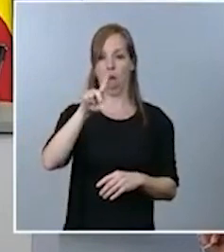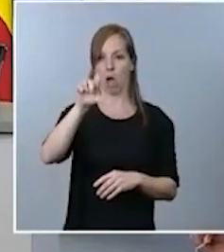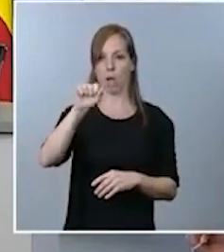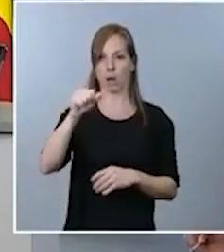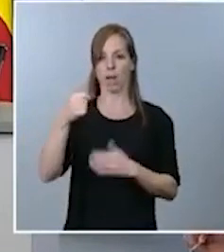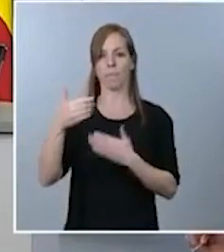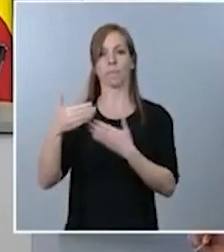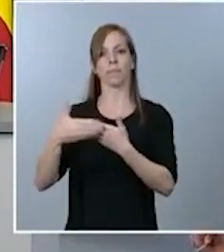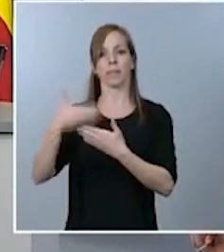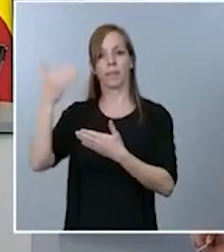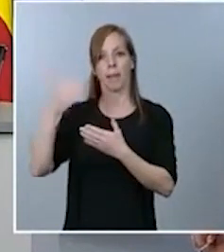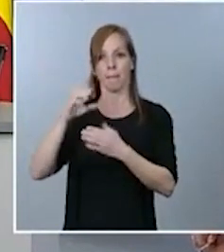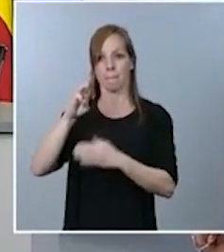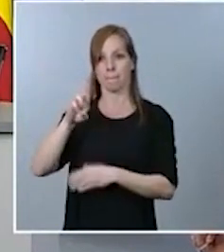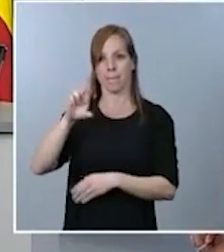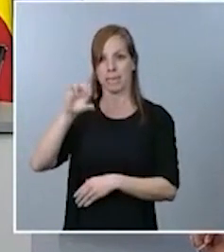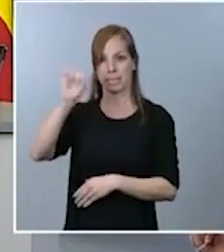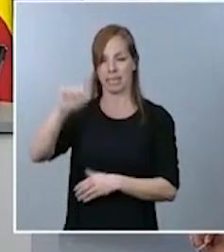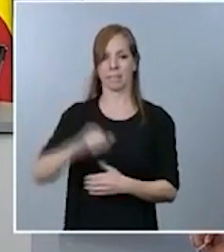buenas tardes.